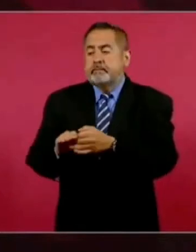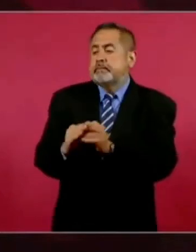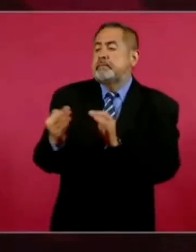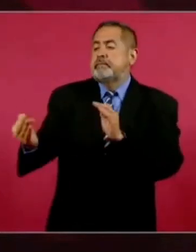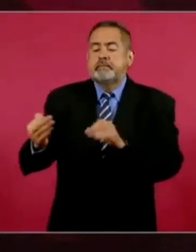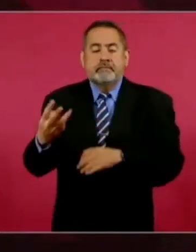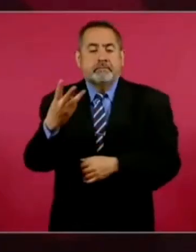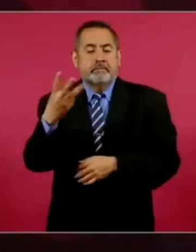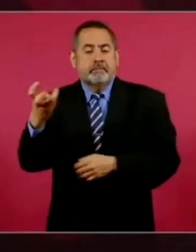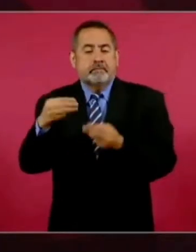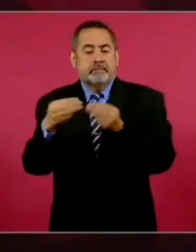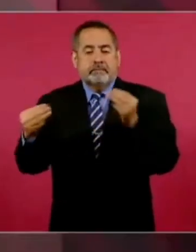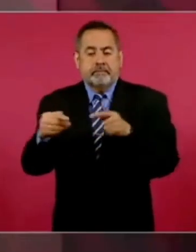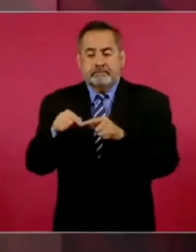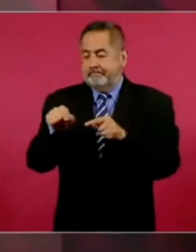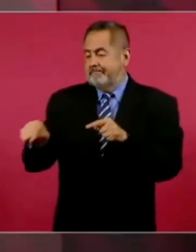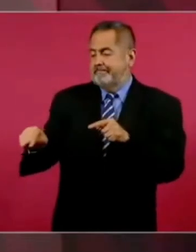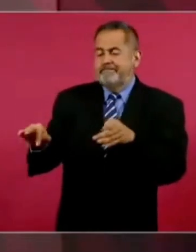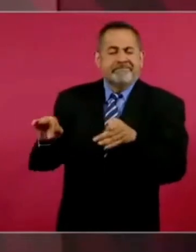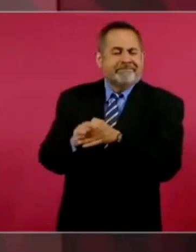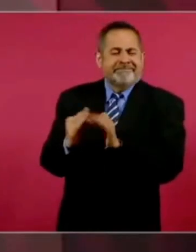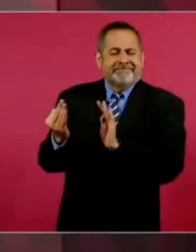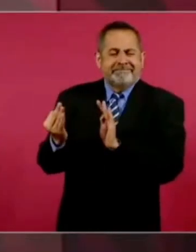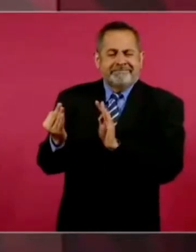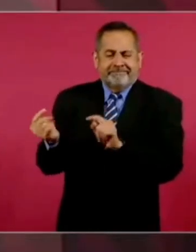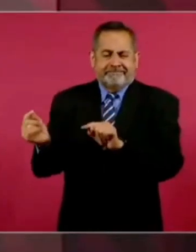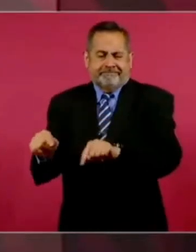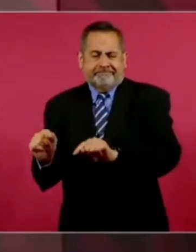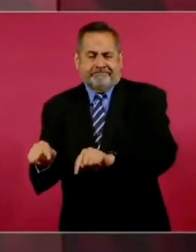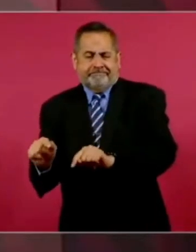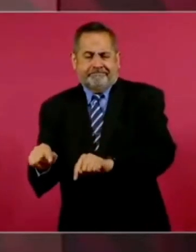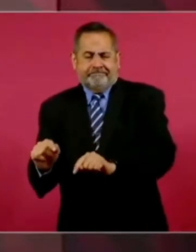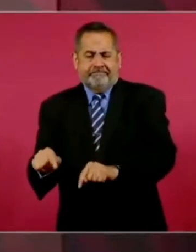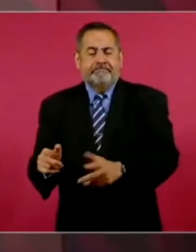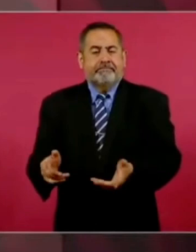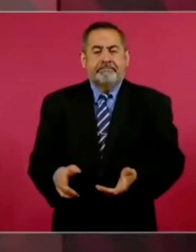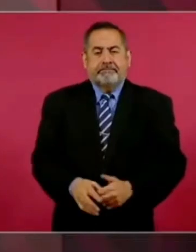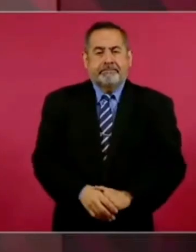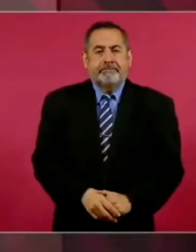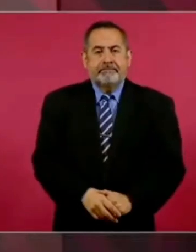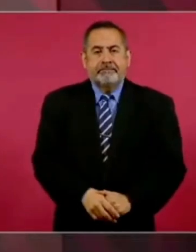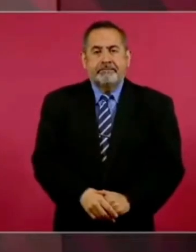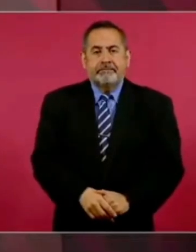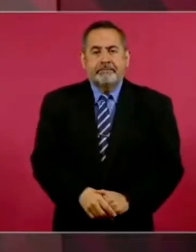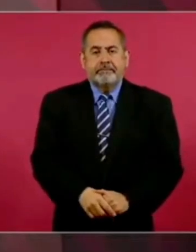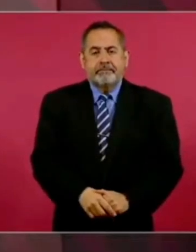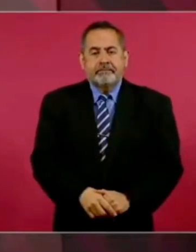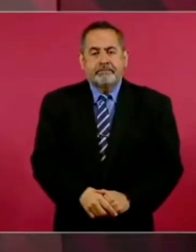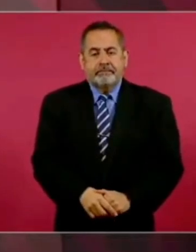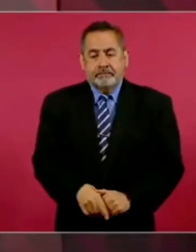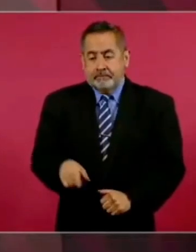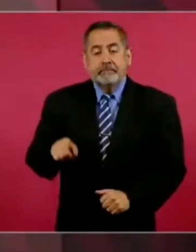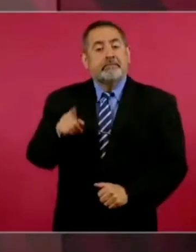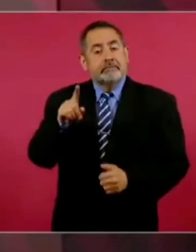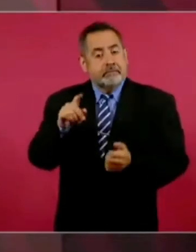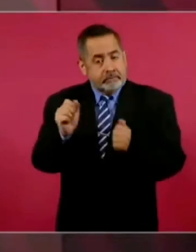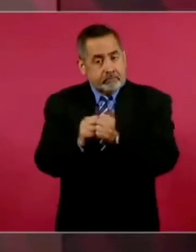metros y es un puerto.